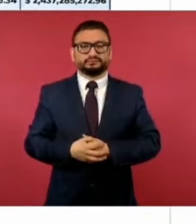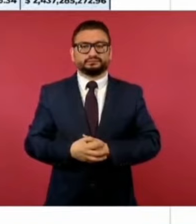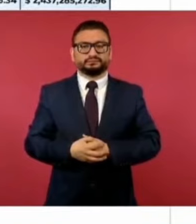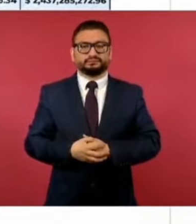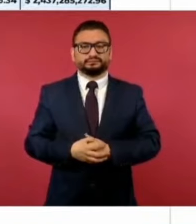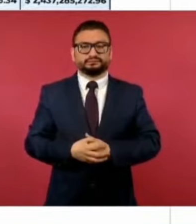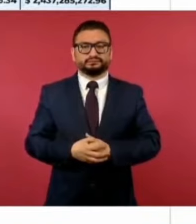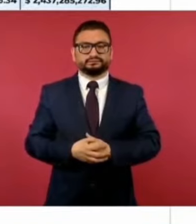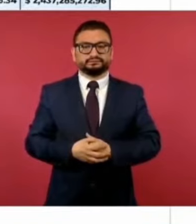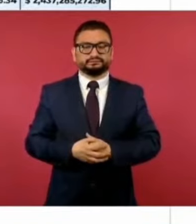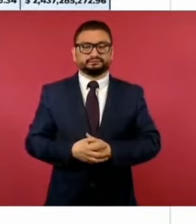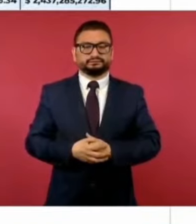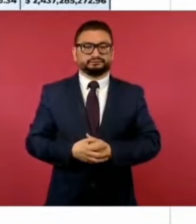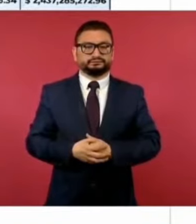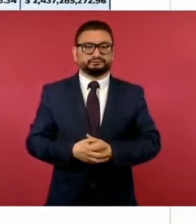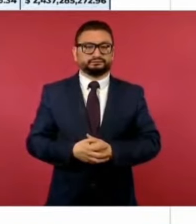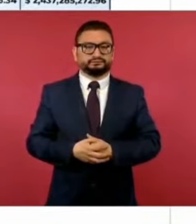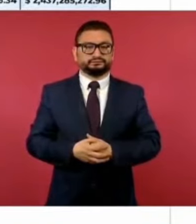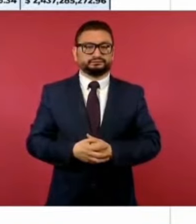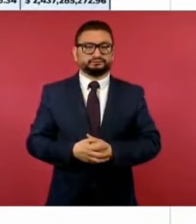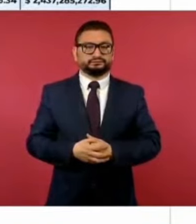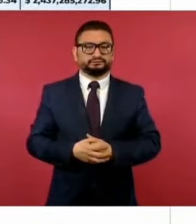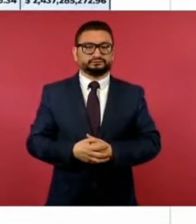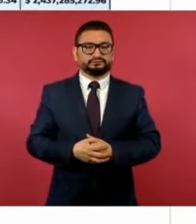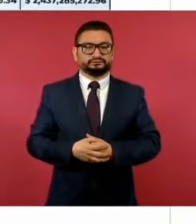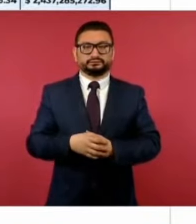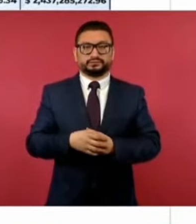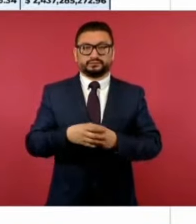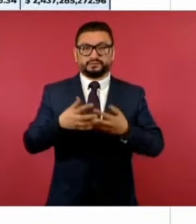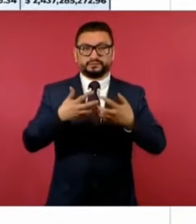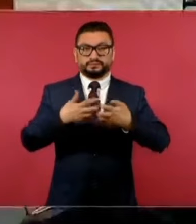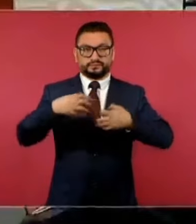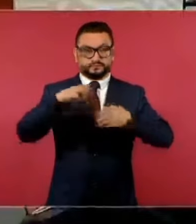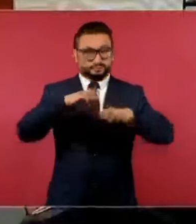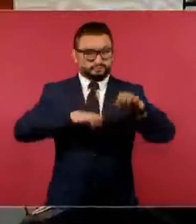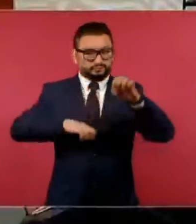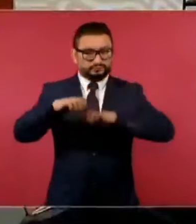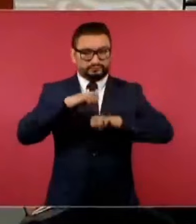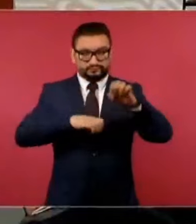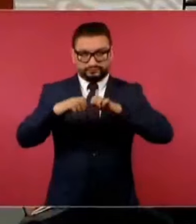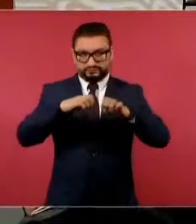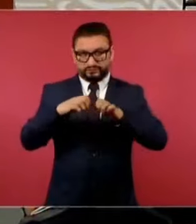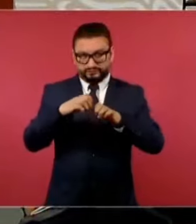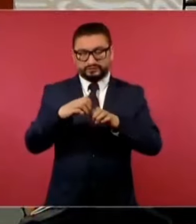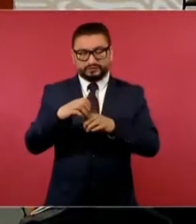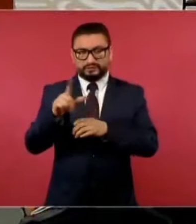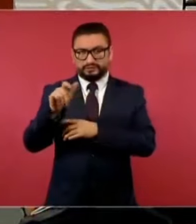La tercera empresa de latinos, con el nombre de latinos,